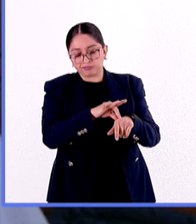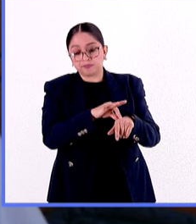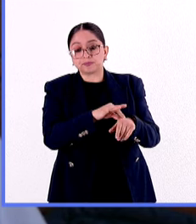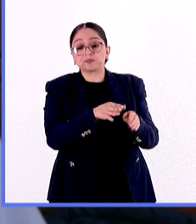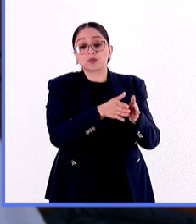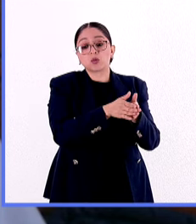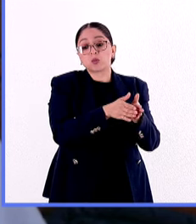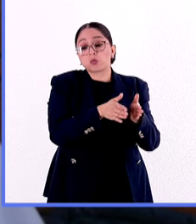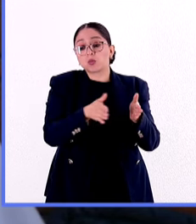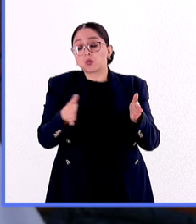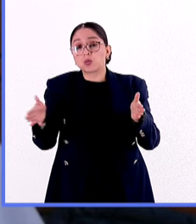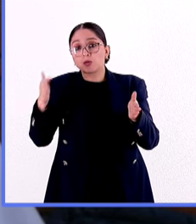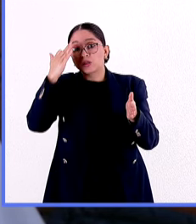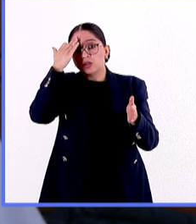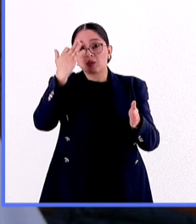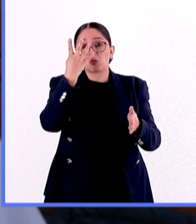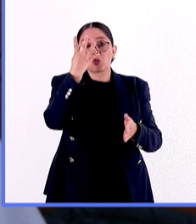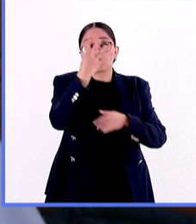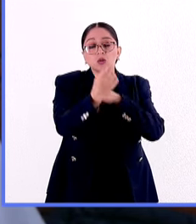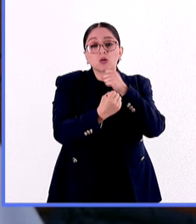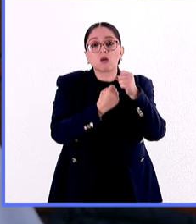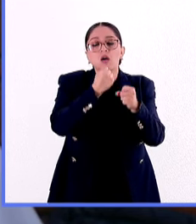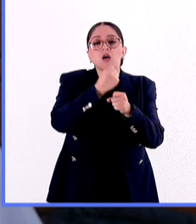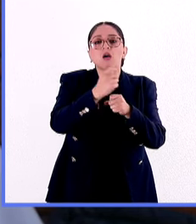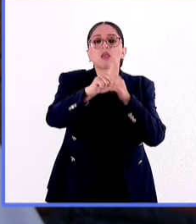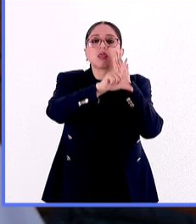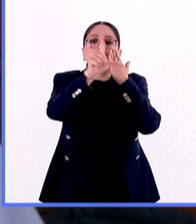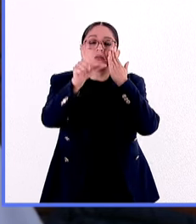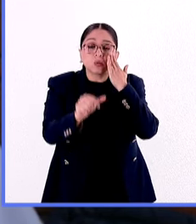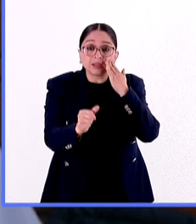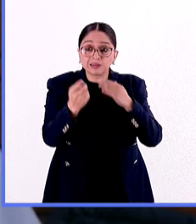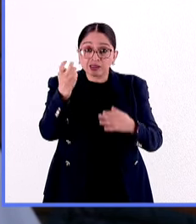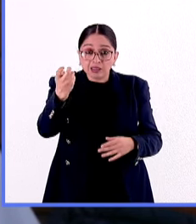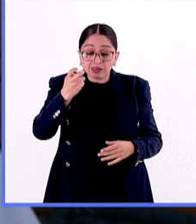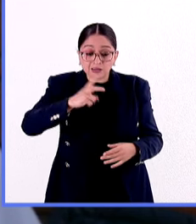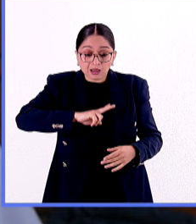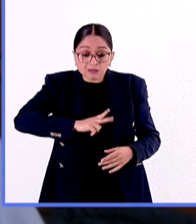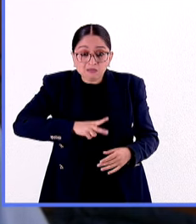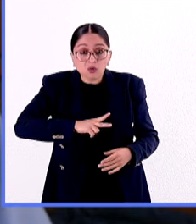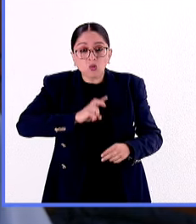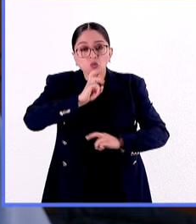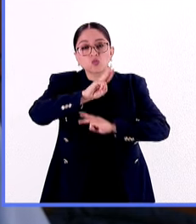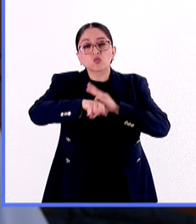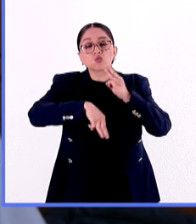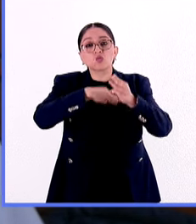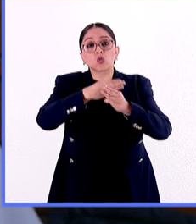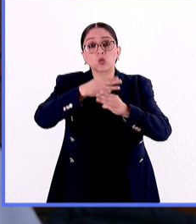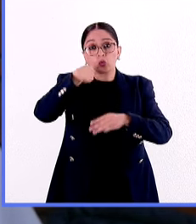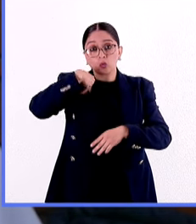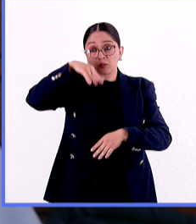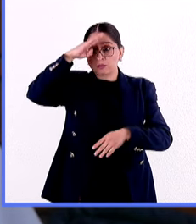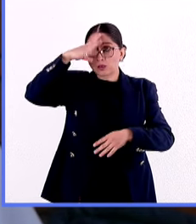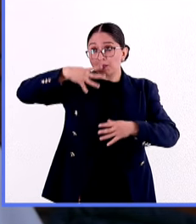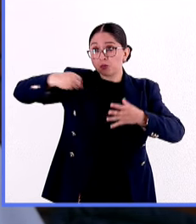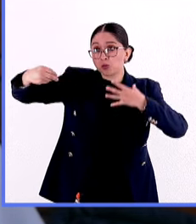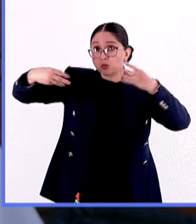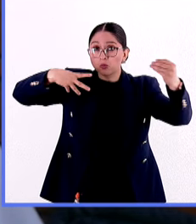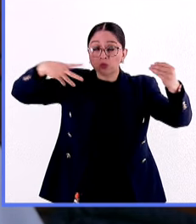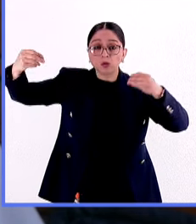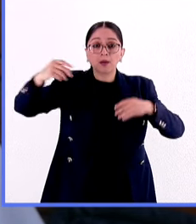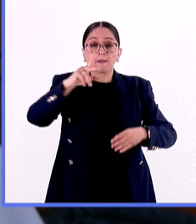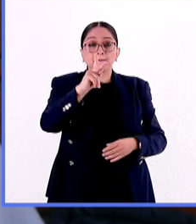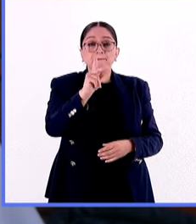cuatro años después, el virus está por todo el mundo. Entonces ya no hay pandemia. El virus ya es